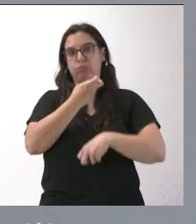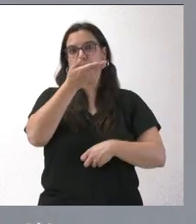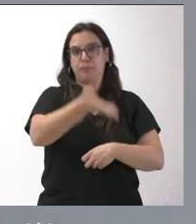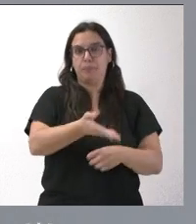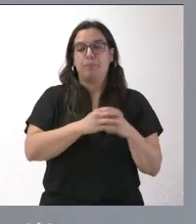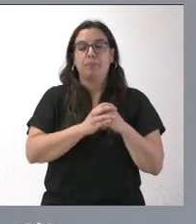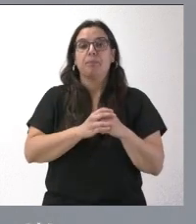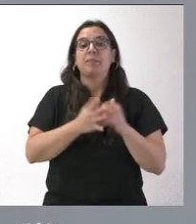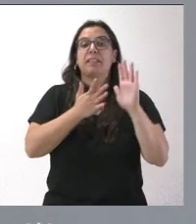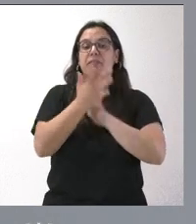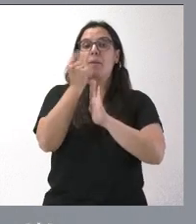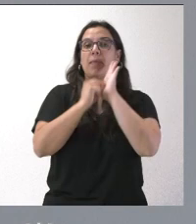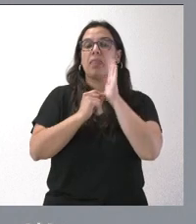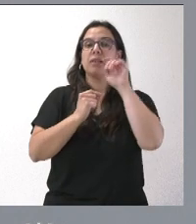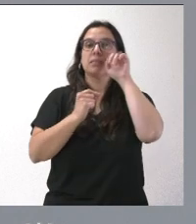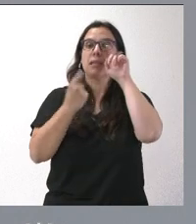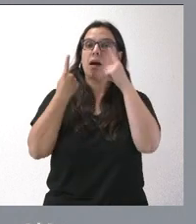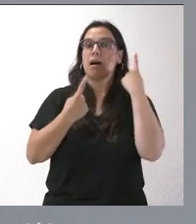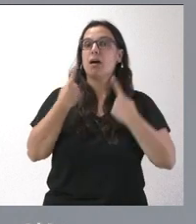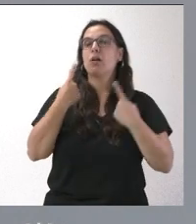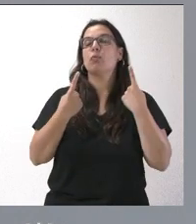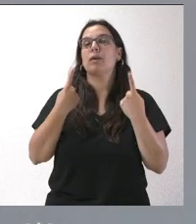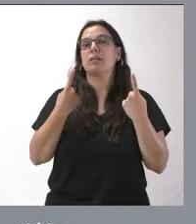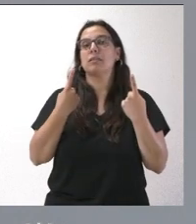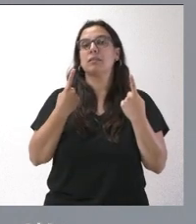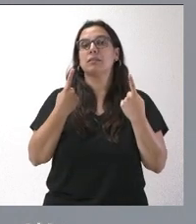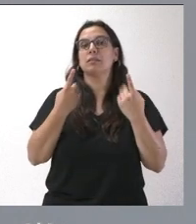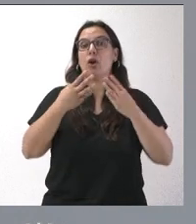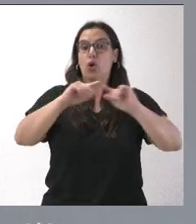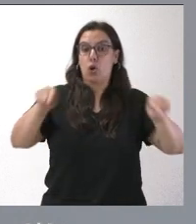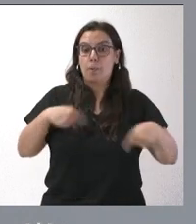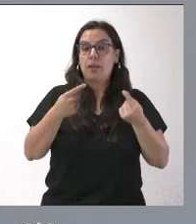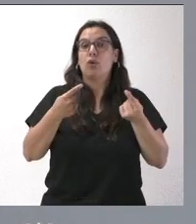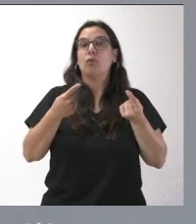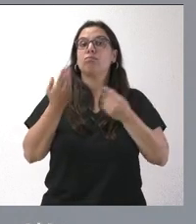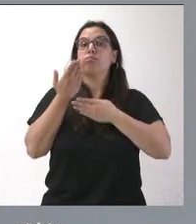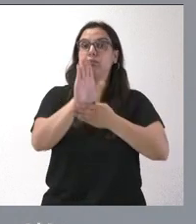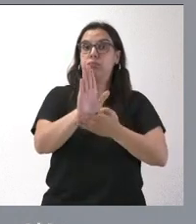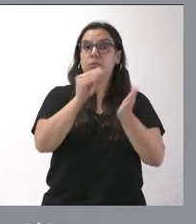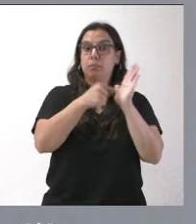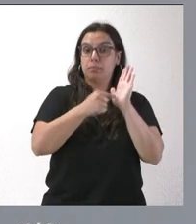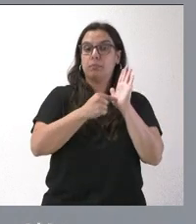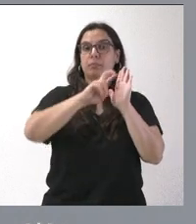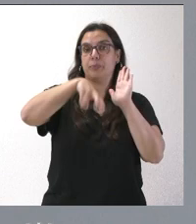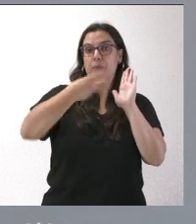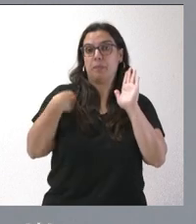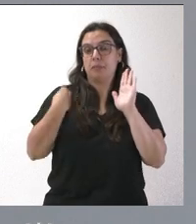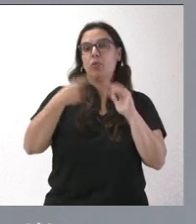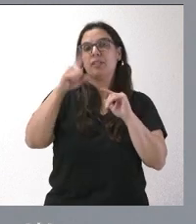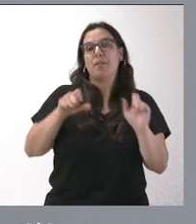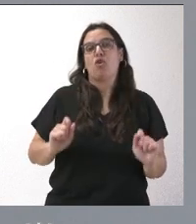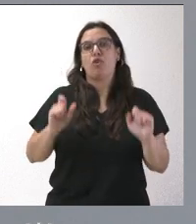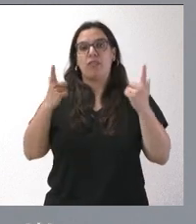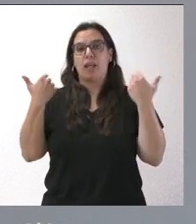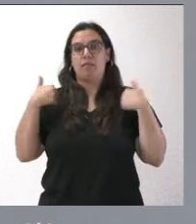que va a permitir es algunas medidas que es objeto del convenio que se presentó en su momento y, por otra parte, en la formalización del mismo